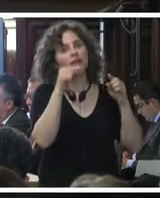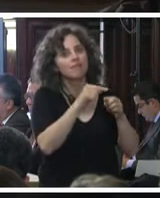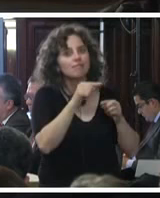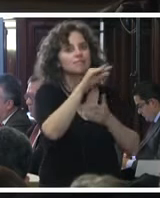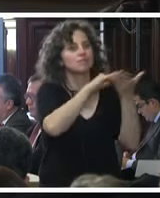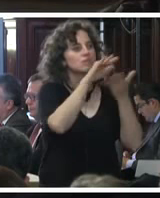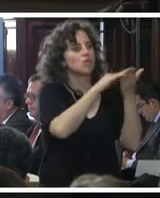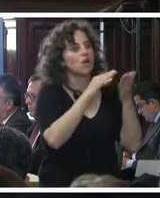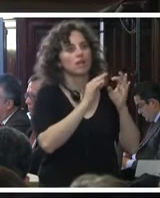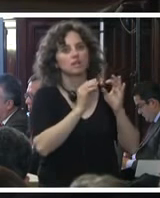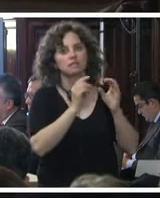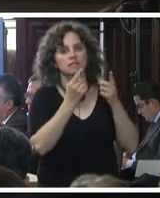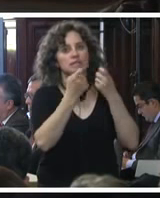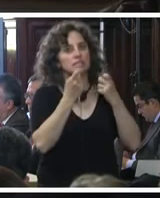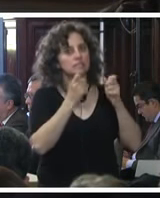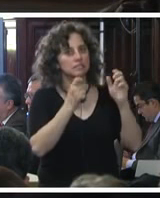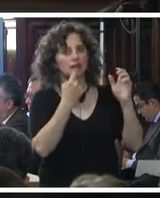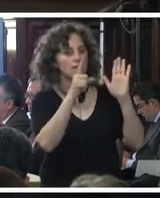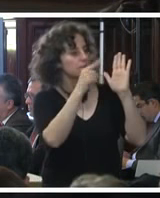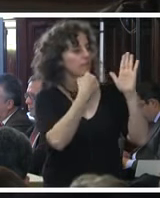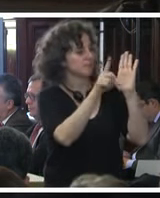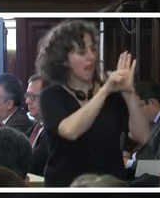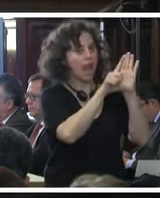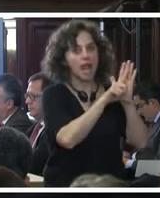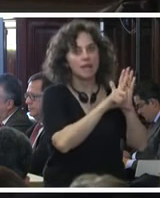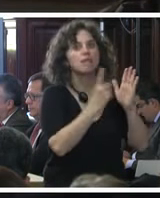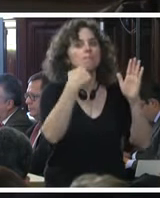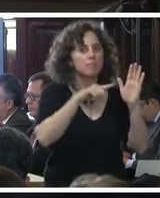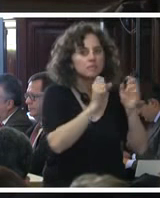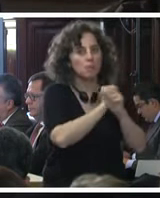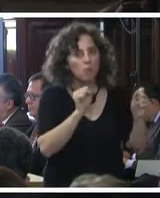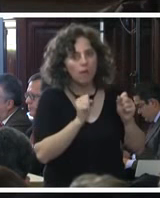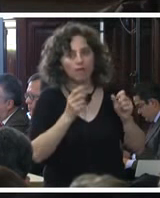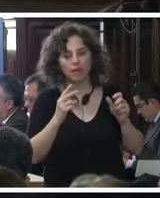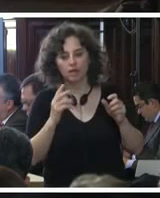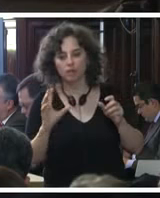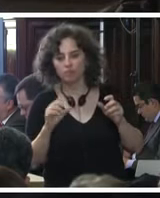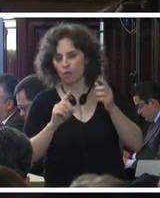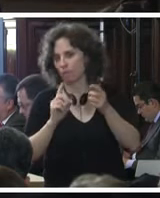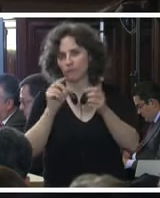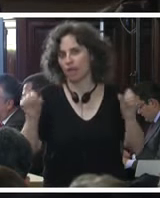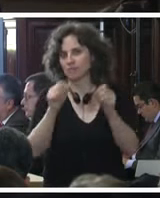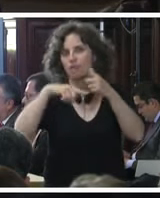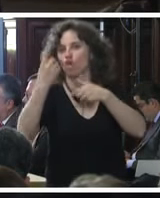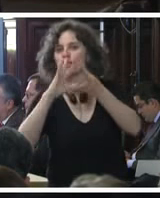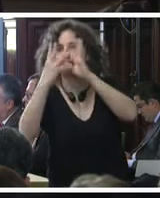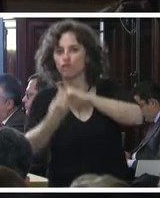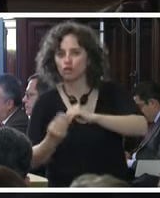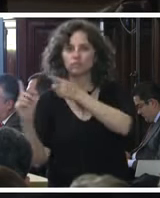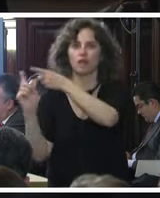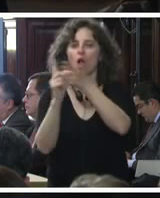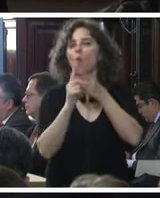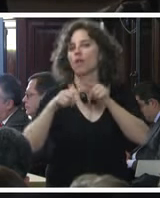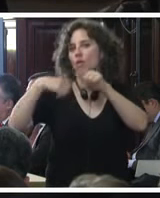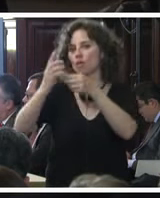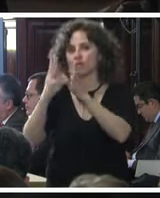expresamente previstos en la ley se logran a través de esquemas de coordinación y colaboración entre autoridades de distintos niveles no